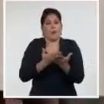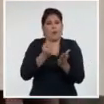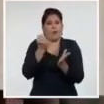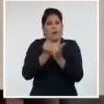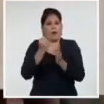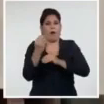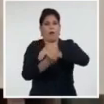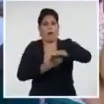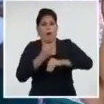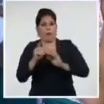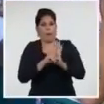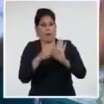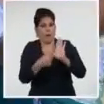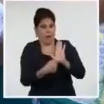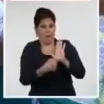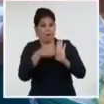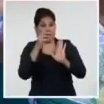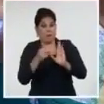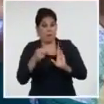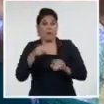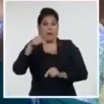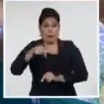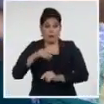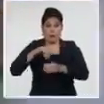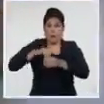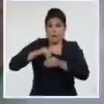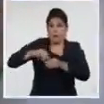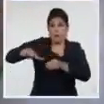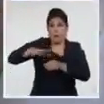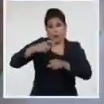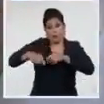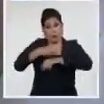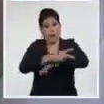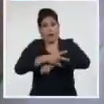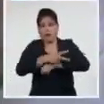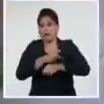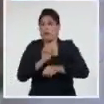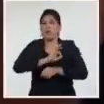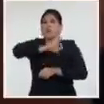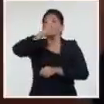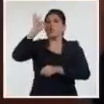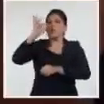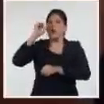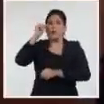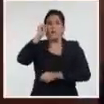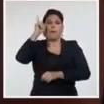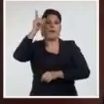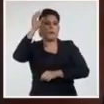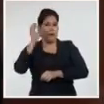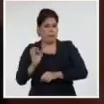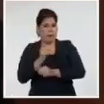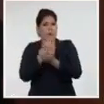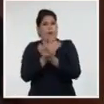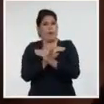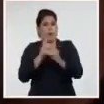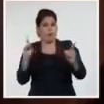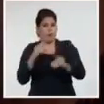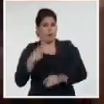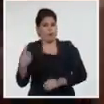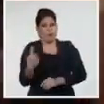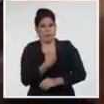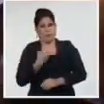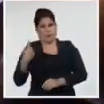referendo legislativo, hecho que no se incluye entre las pocas naciones en este tipo de experiencia de democracia directa.